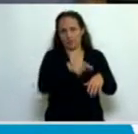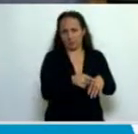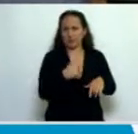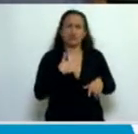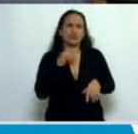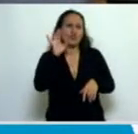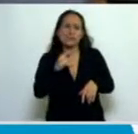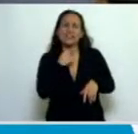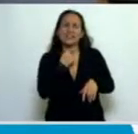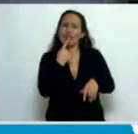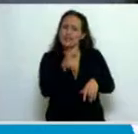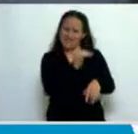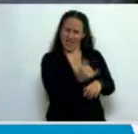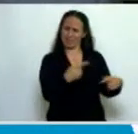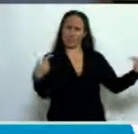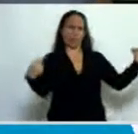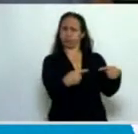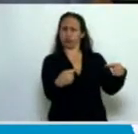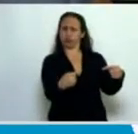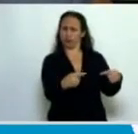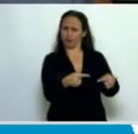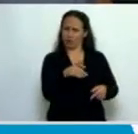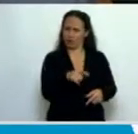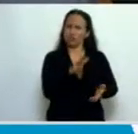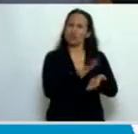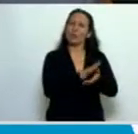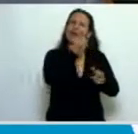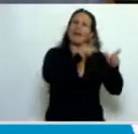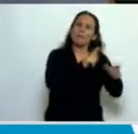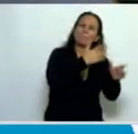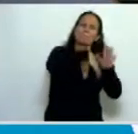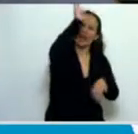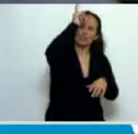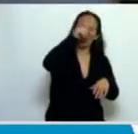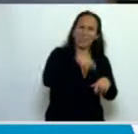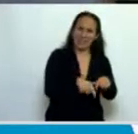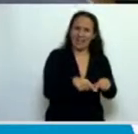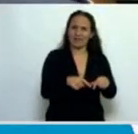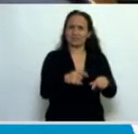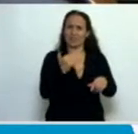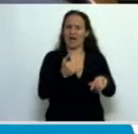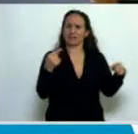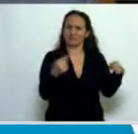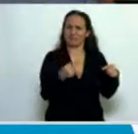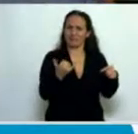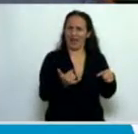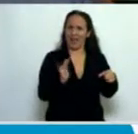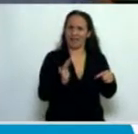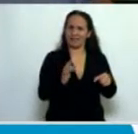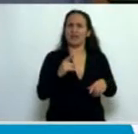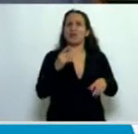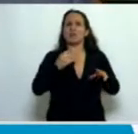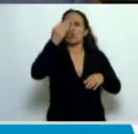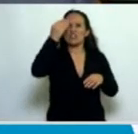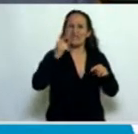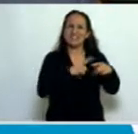manifiesto la paradoja y la contradicción de la mayoría cuando recurrentemente en los debates